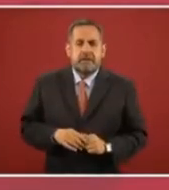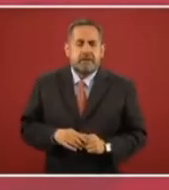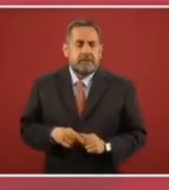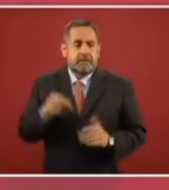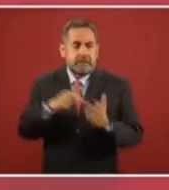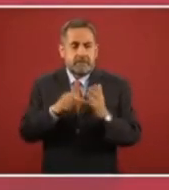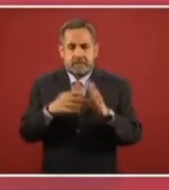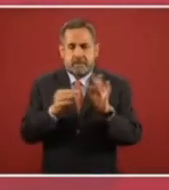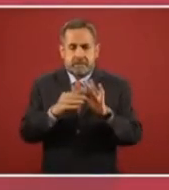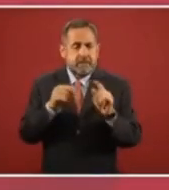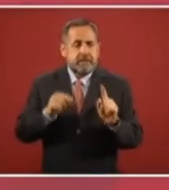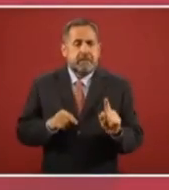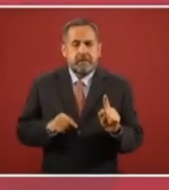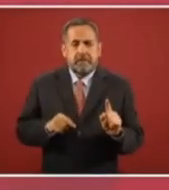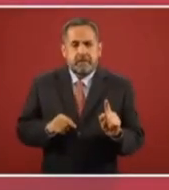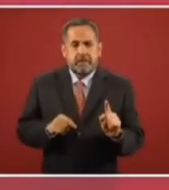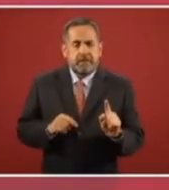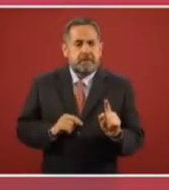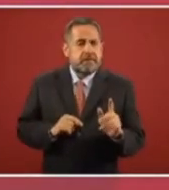...un...